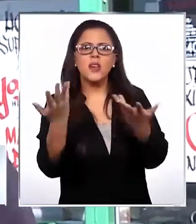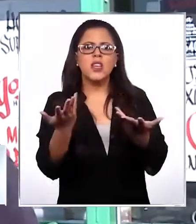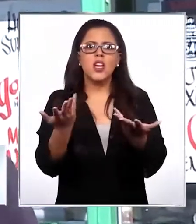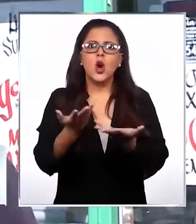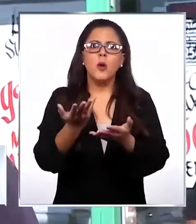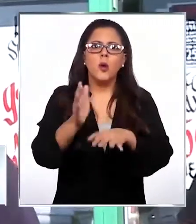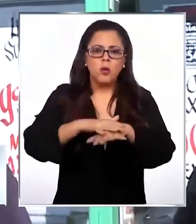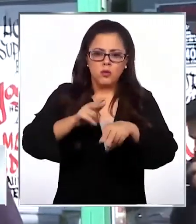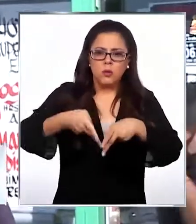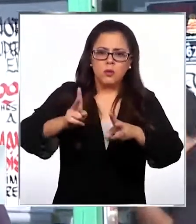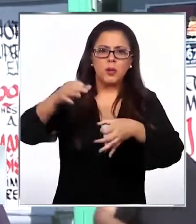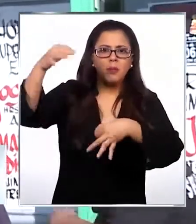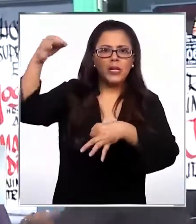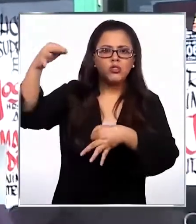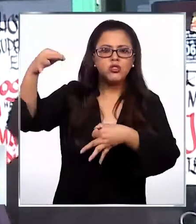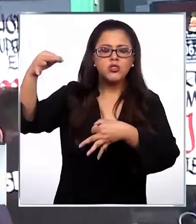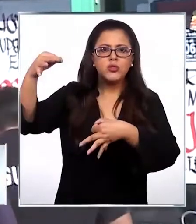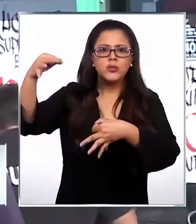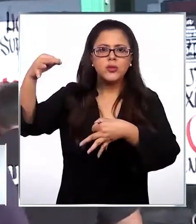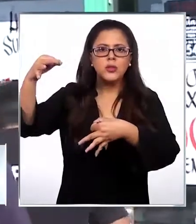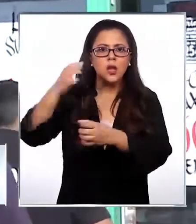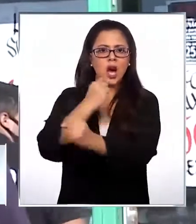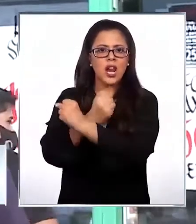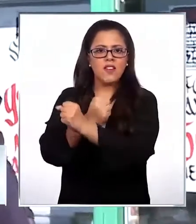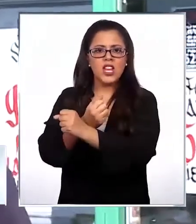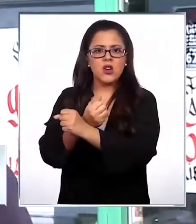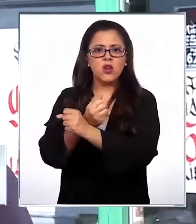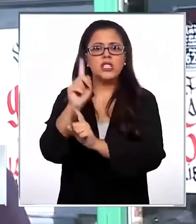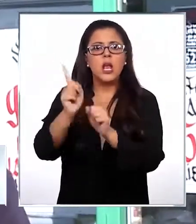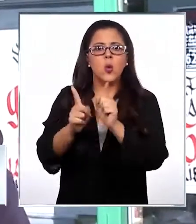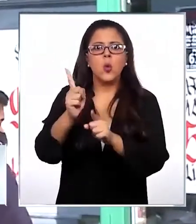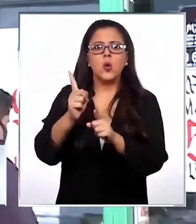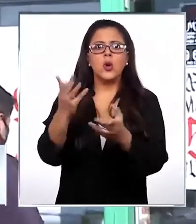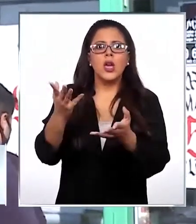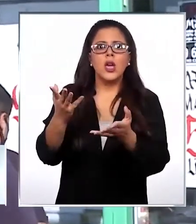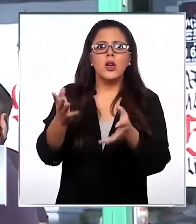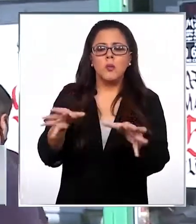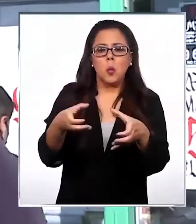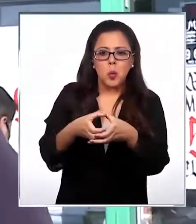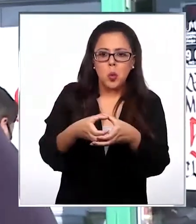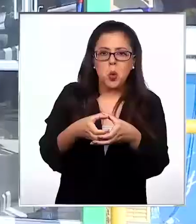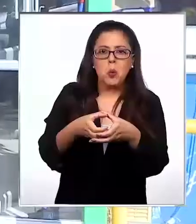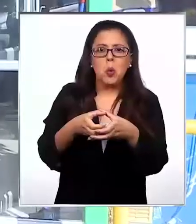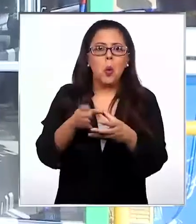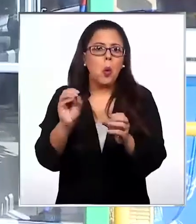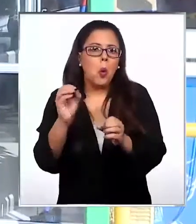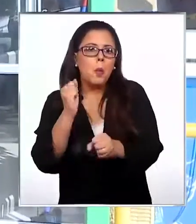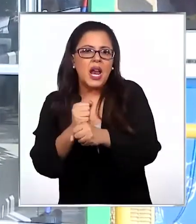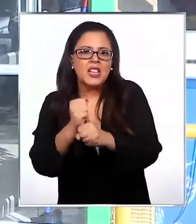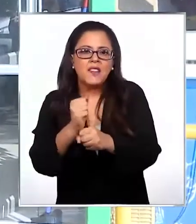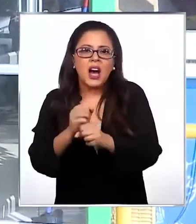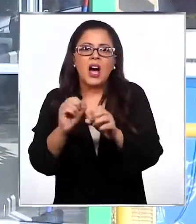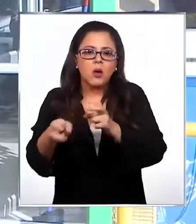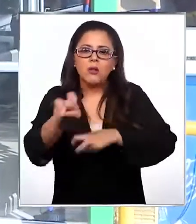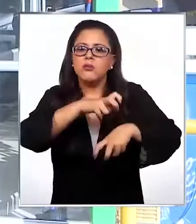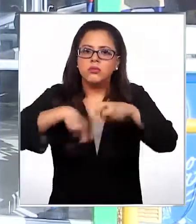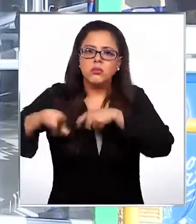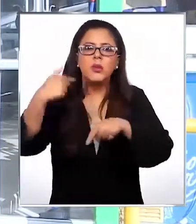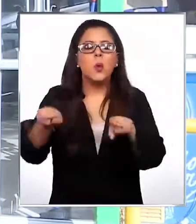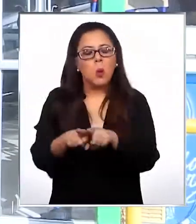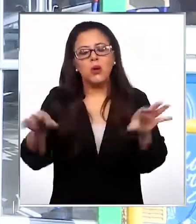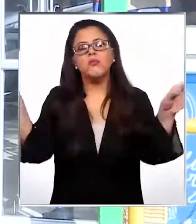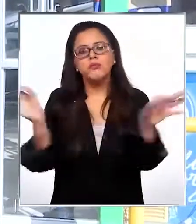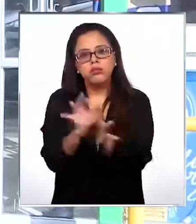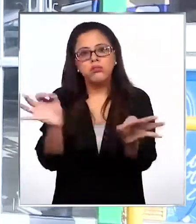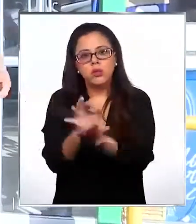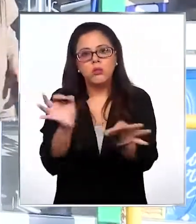de cómo sacar los permisos temporales. Y venían con permisos que no eran valios, como el colectivo o otros para trabajar o para transitar. Pero se